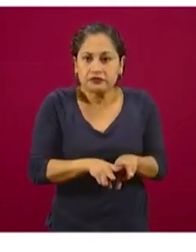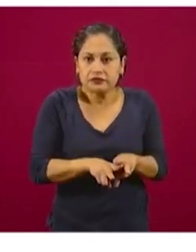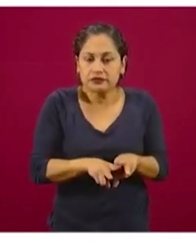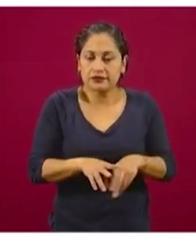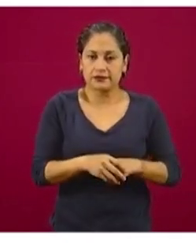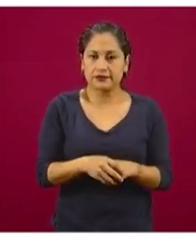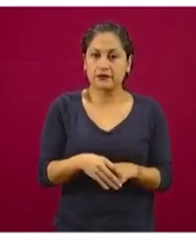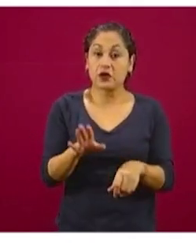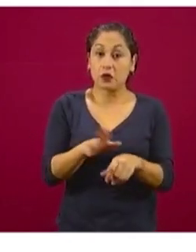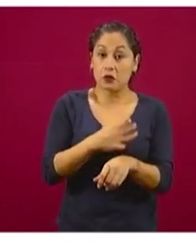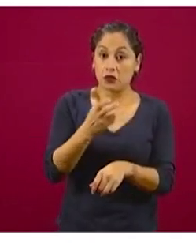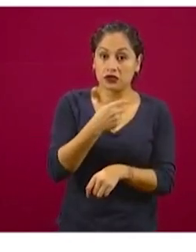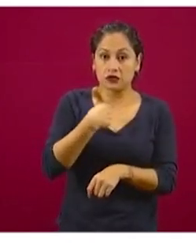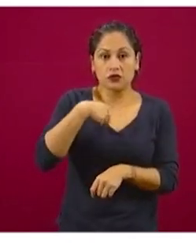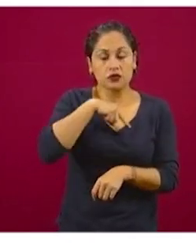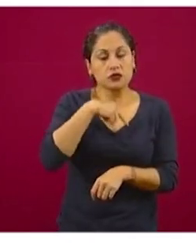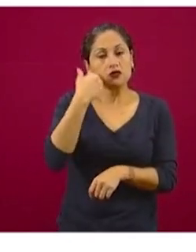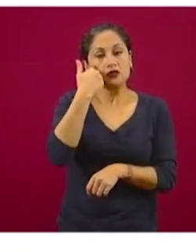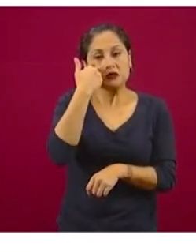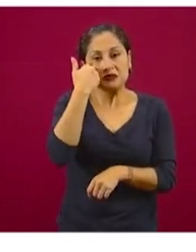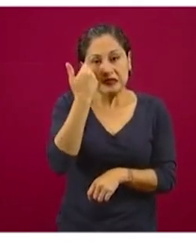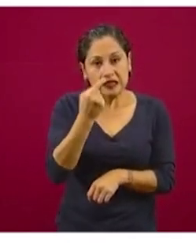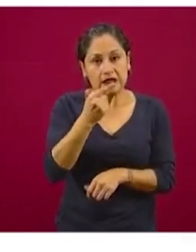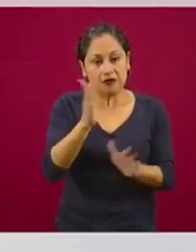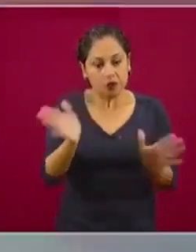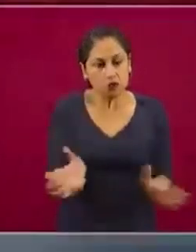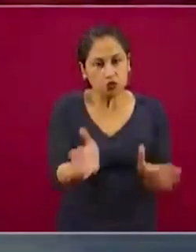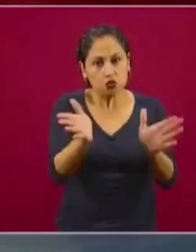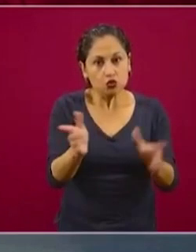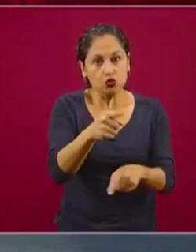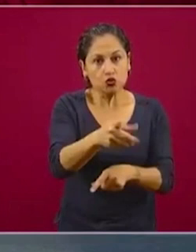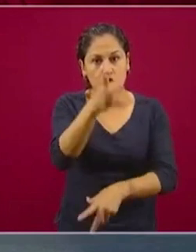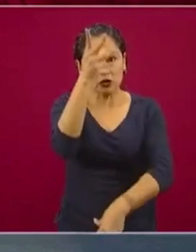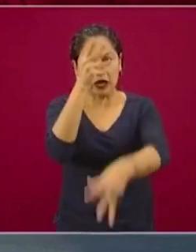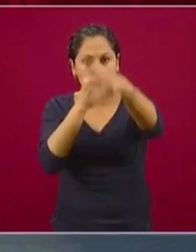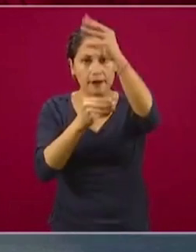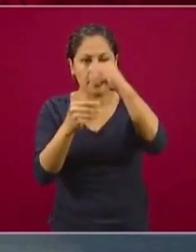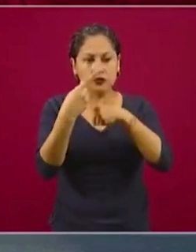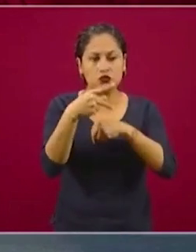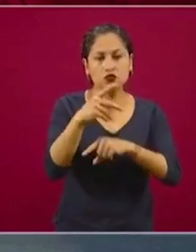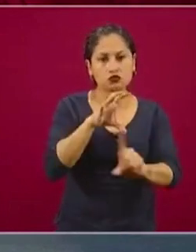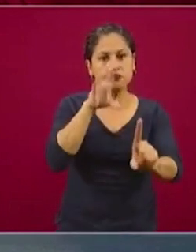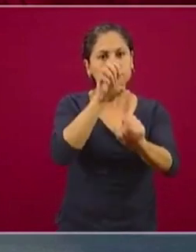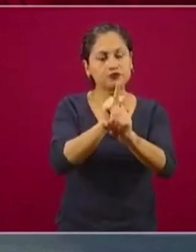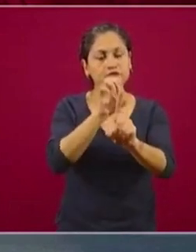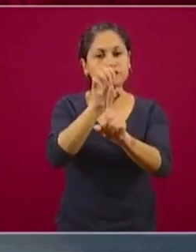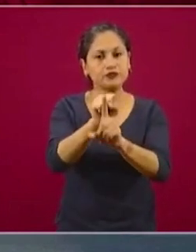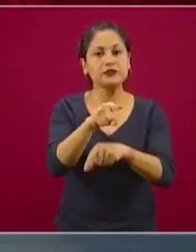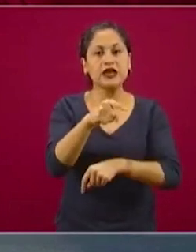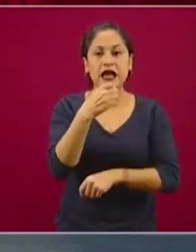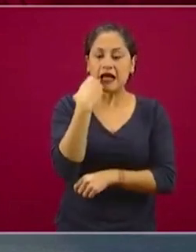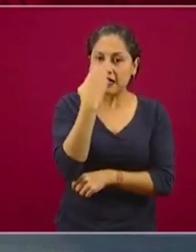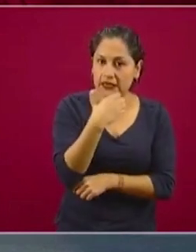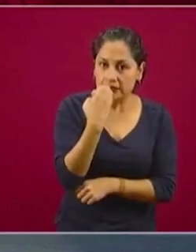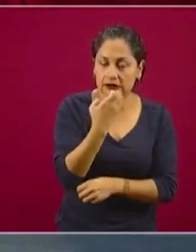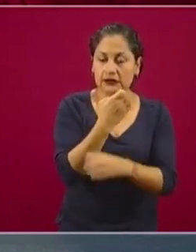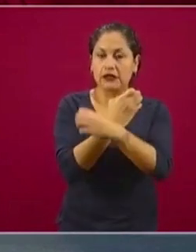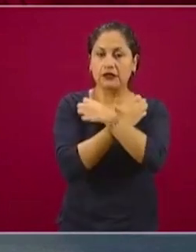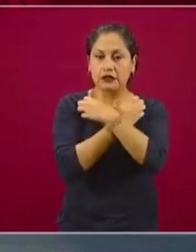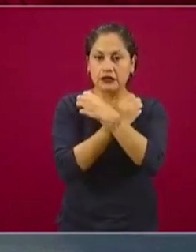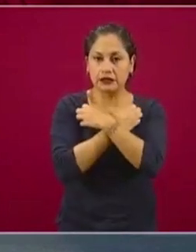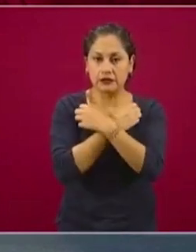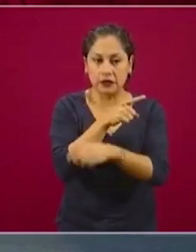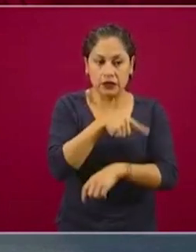enriquecer los aprendizajes y logros educativos y que quienes más lo necesiten se den cuenta que viven en un país